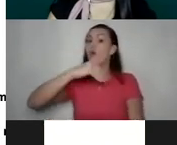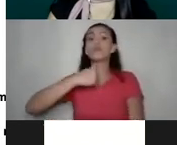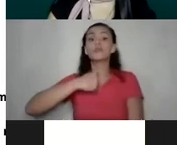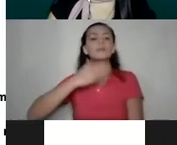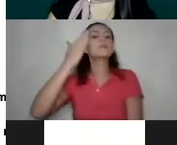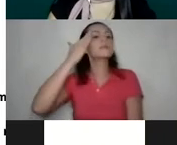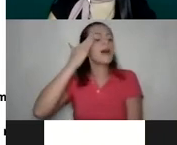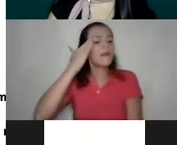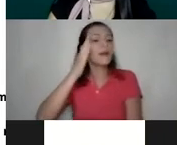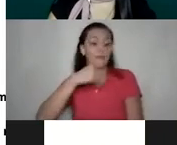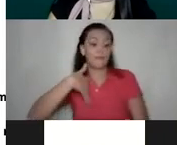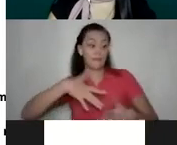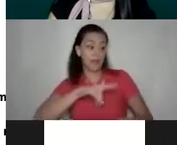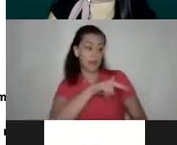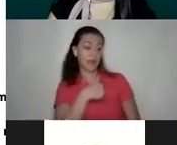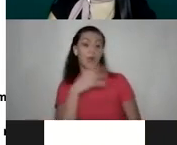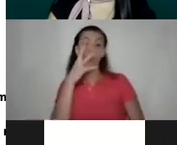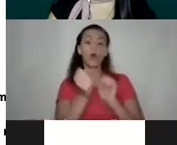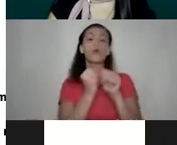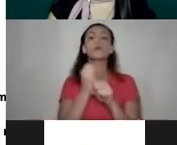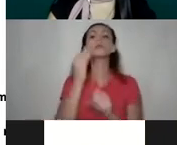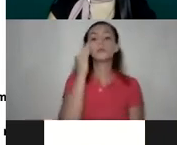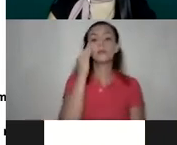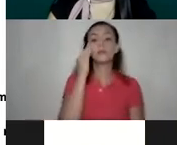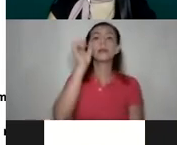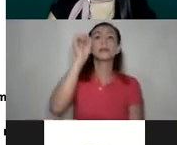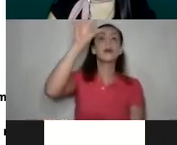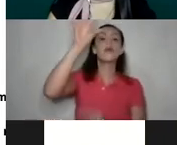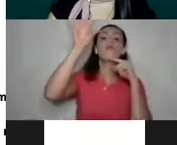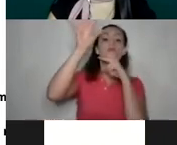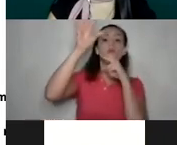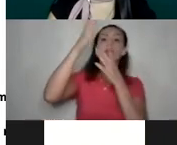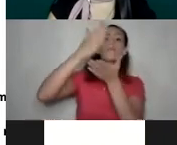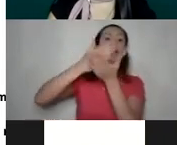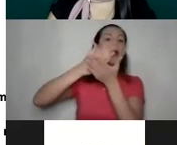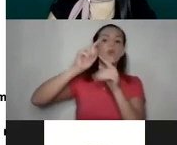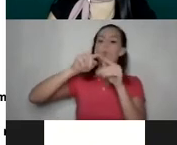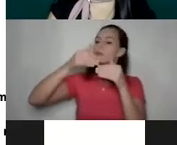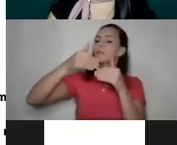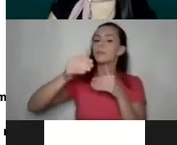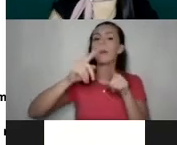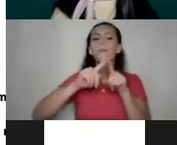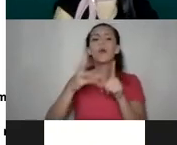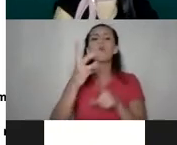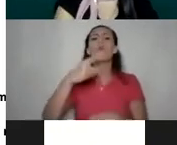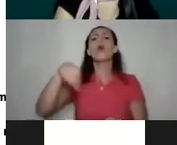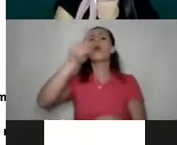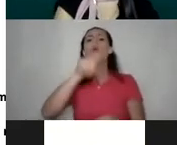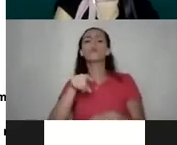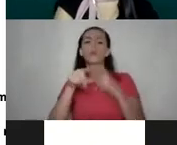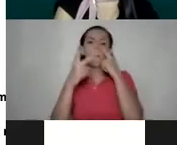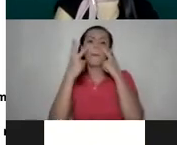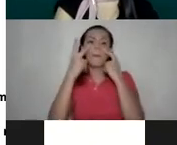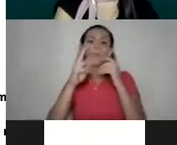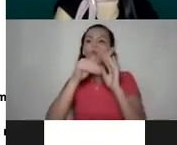hija que tiene cuatro años lo sabe, que el semáforo en rojo se para y no se pasa. Pero ¿cuántos de nosotros y cuántas de nosotros vemos todos